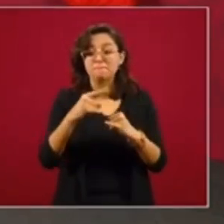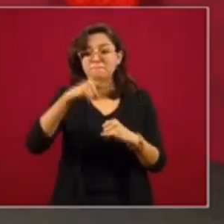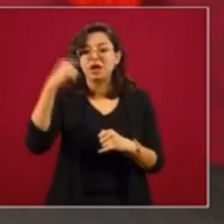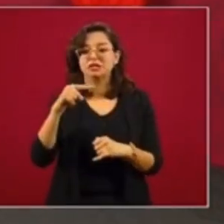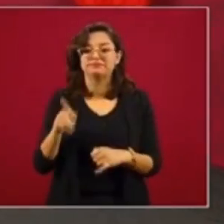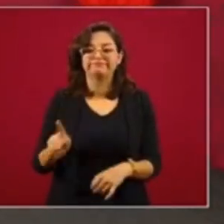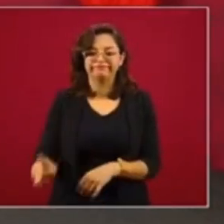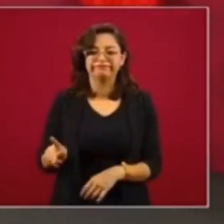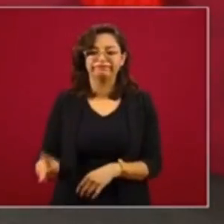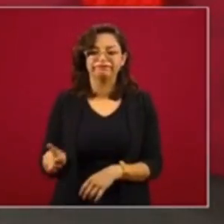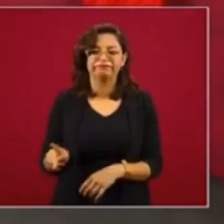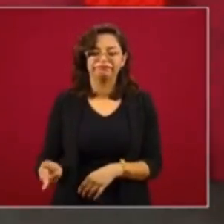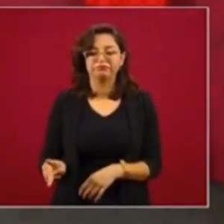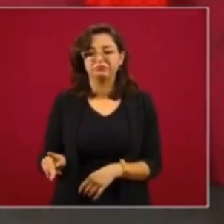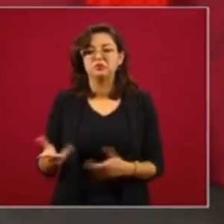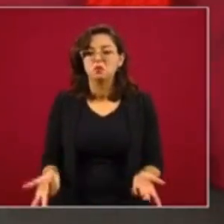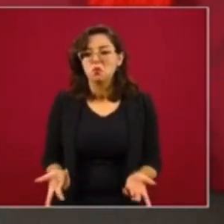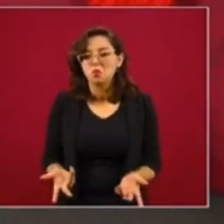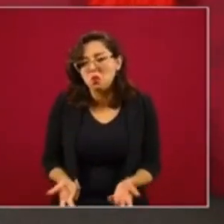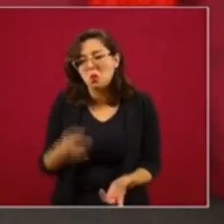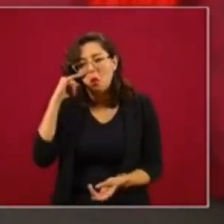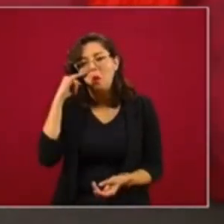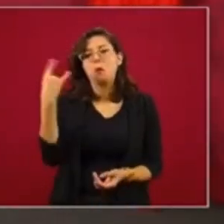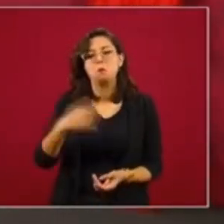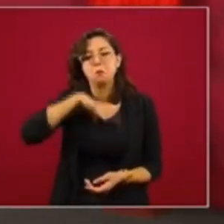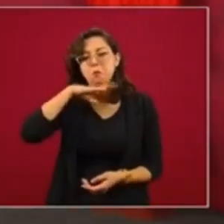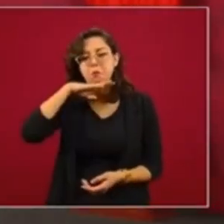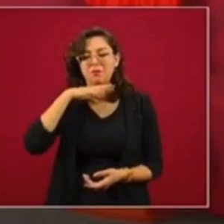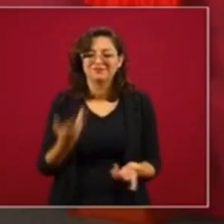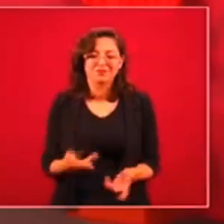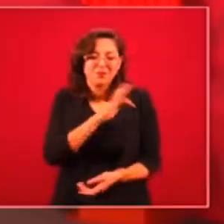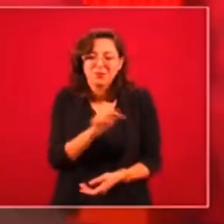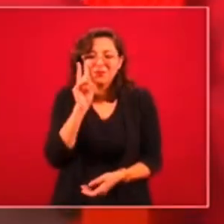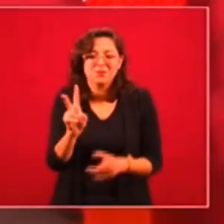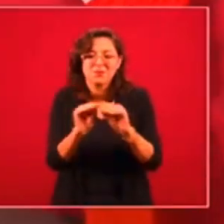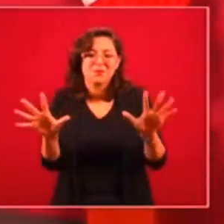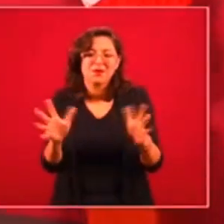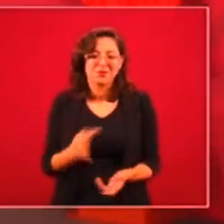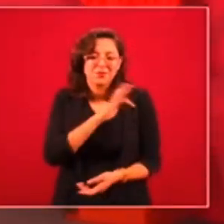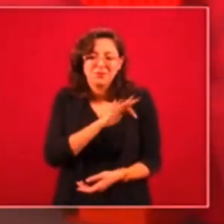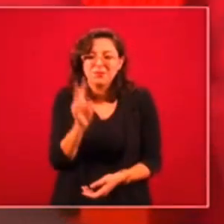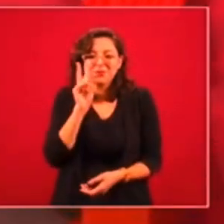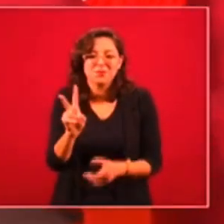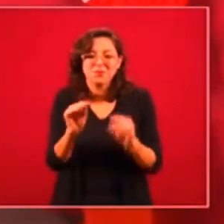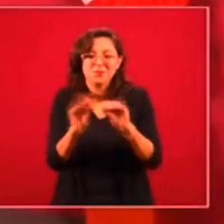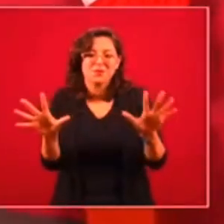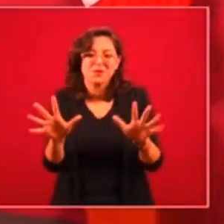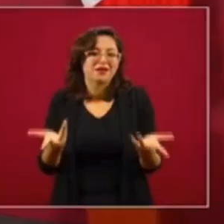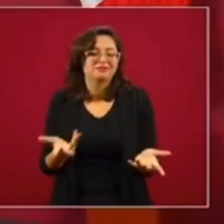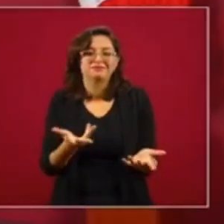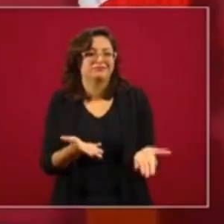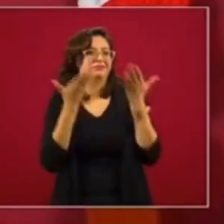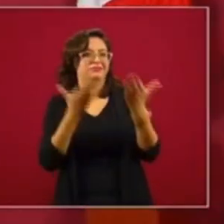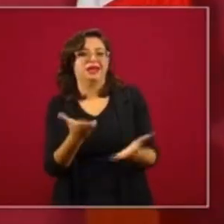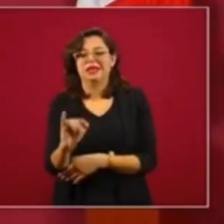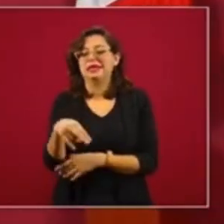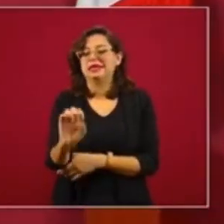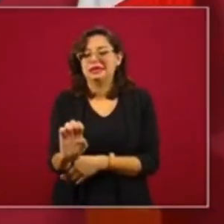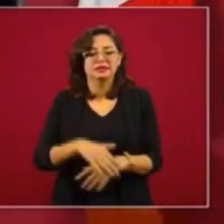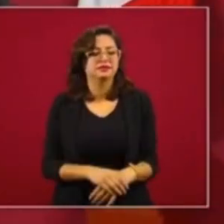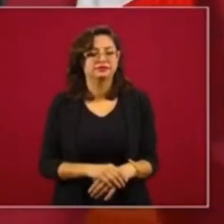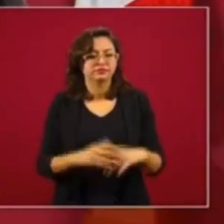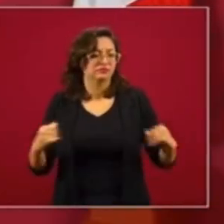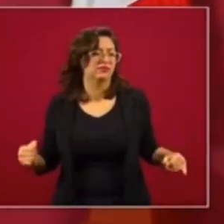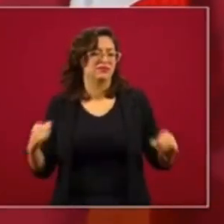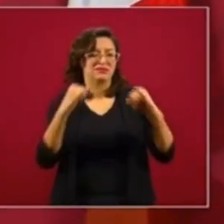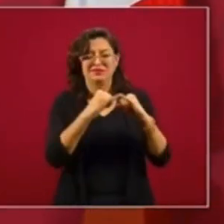simularan, se hicieron de la vista gorda. Y el ejemplo más claro es el INE. Es el INE. Crearon todo